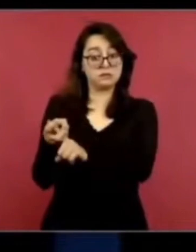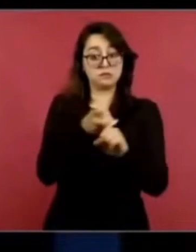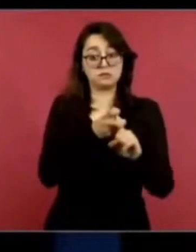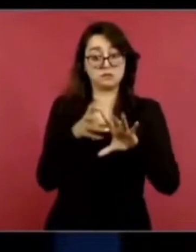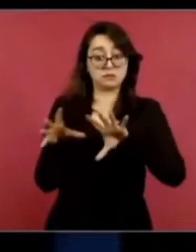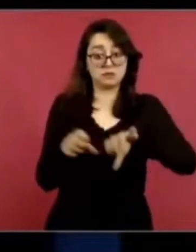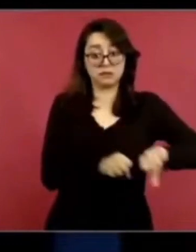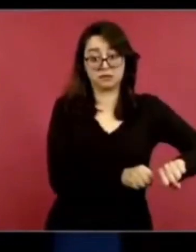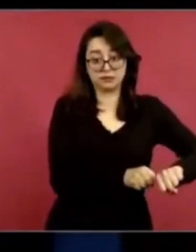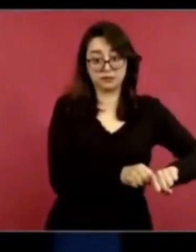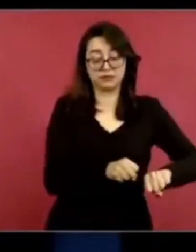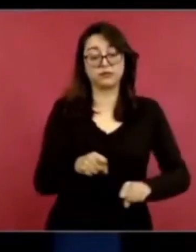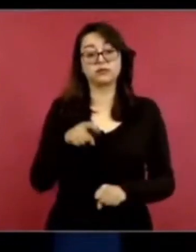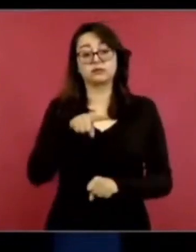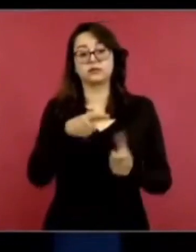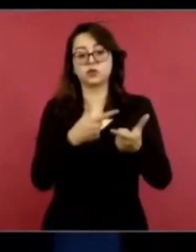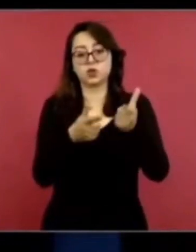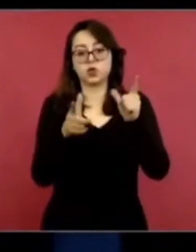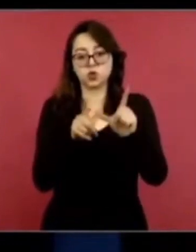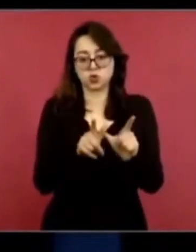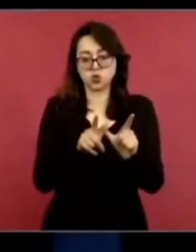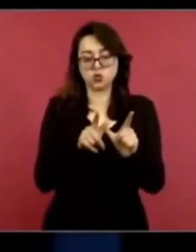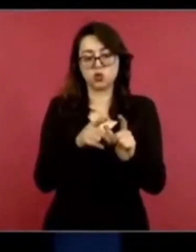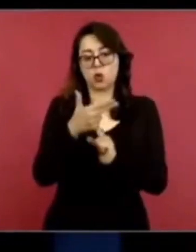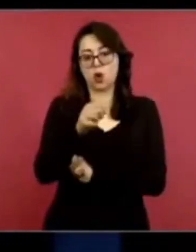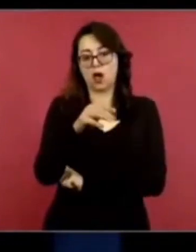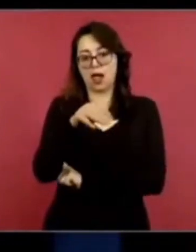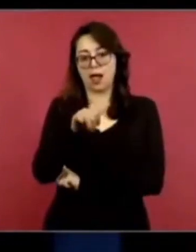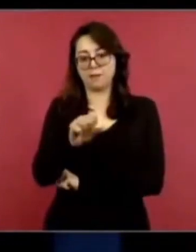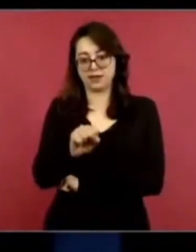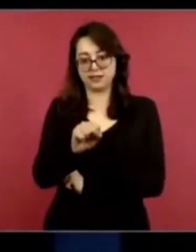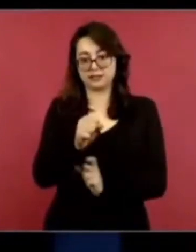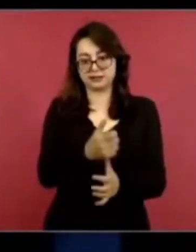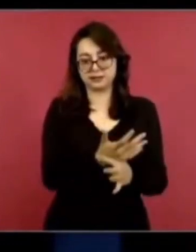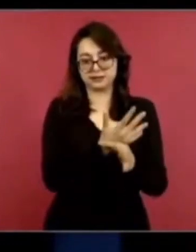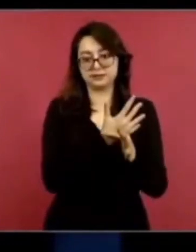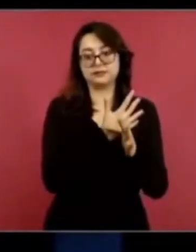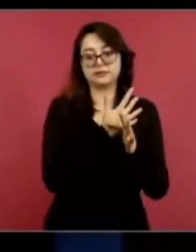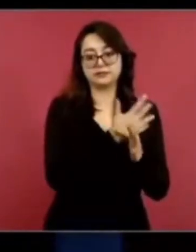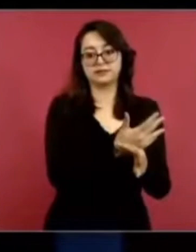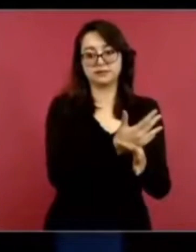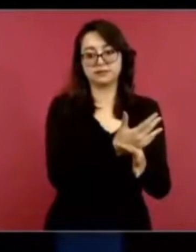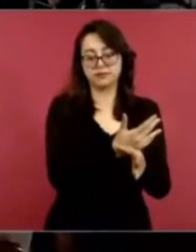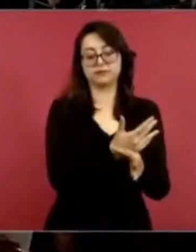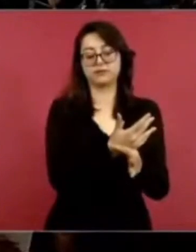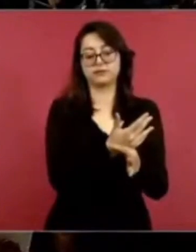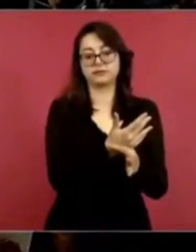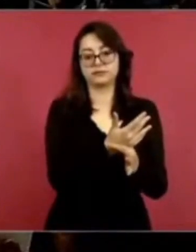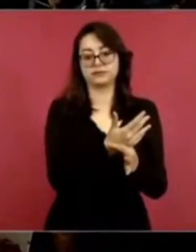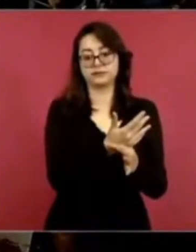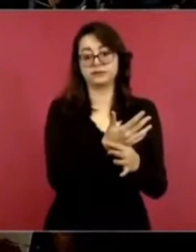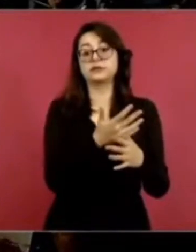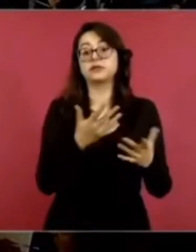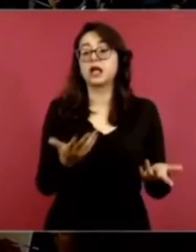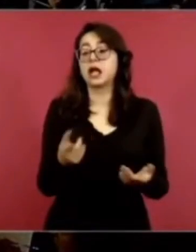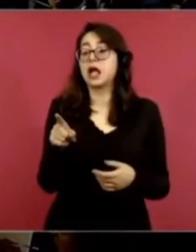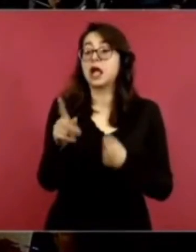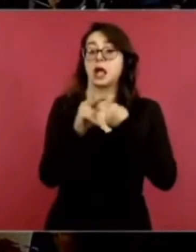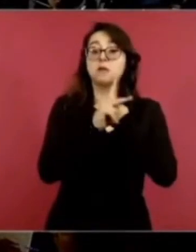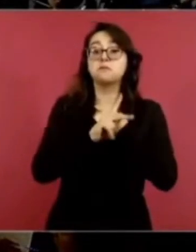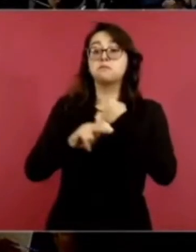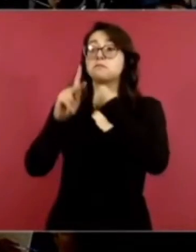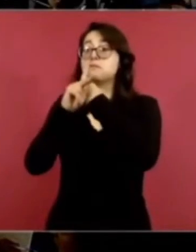Hamas, como le quiera mencionar, de que a los países que actuaron o estaban actuando neutralmente